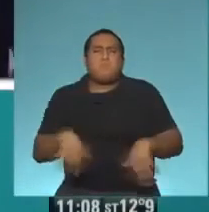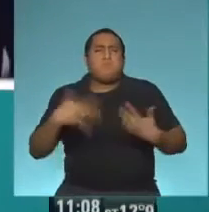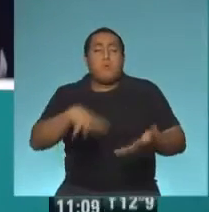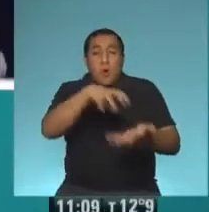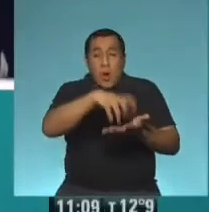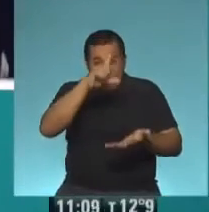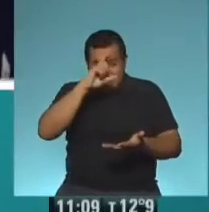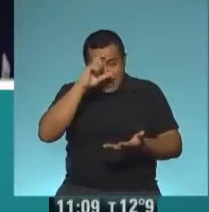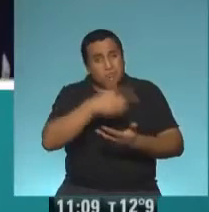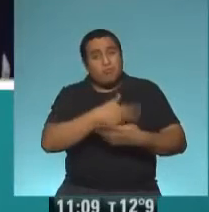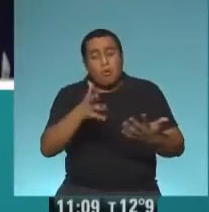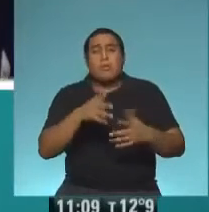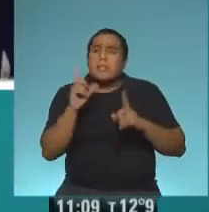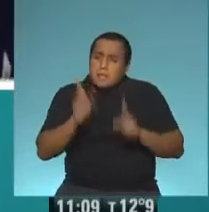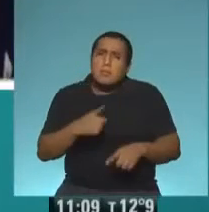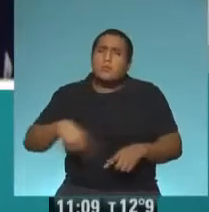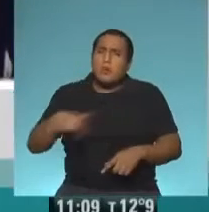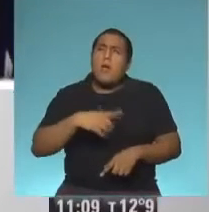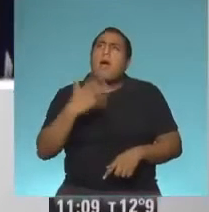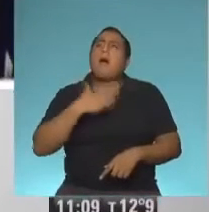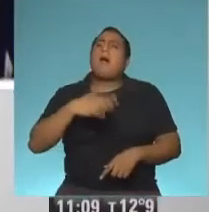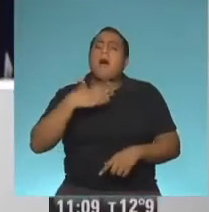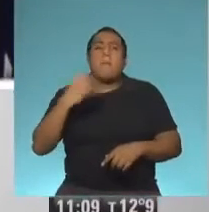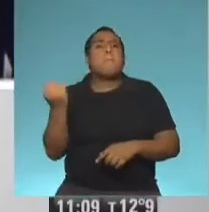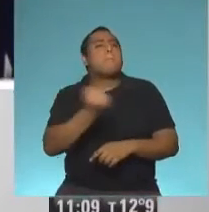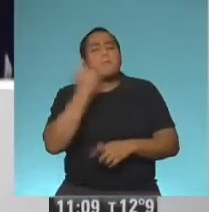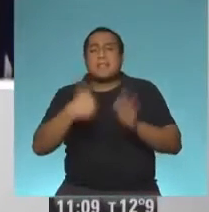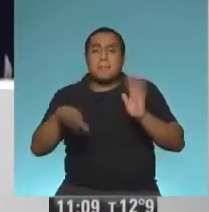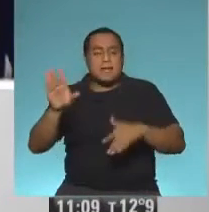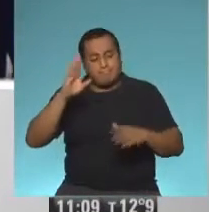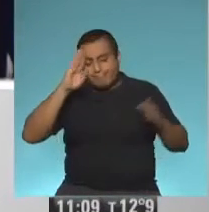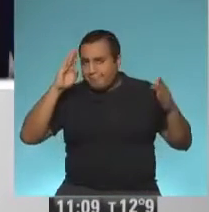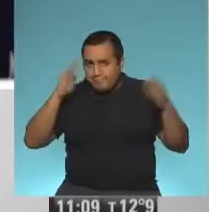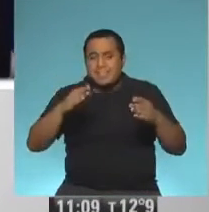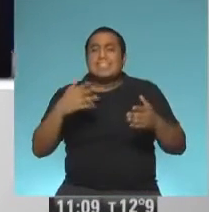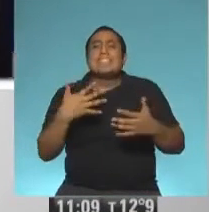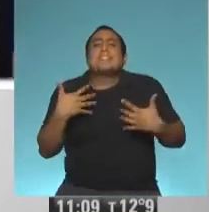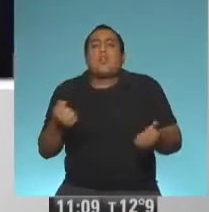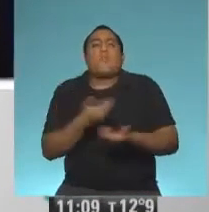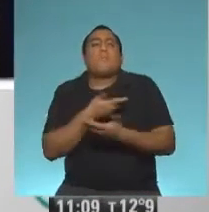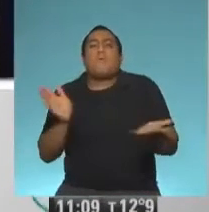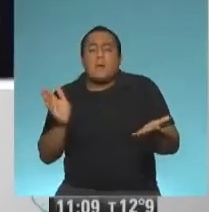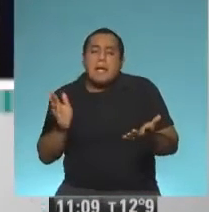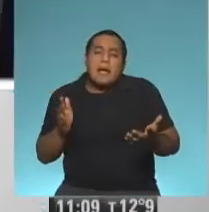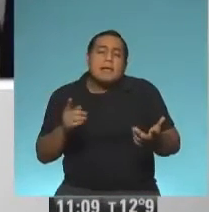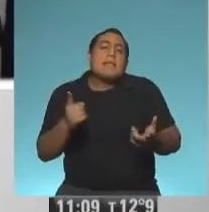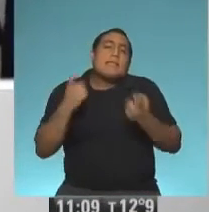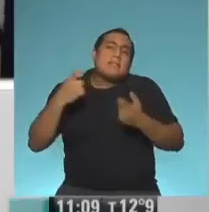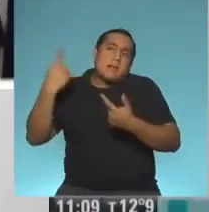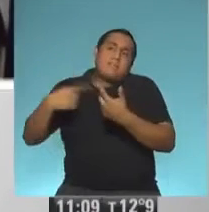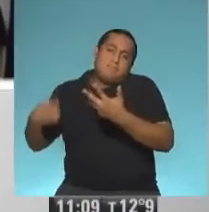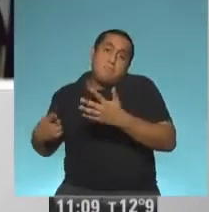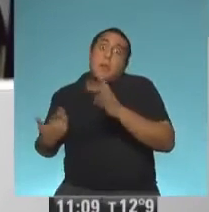hospital y sobre todo a comprender que hoy la prioridad es justamente atender la salud pública, más allá de cualquier necesidad o